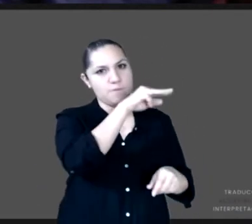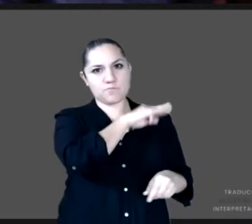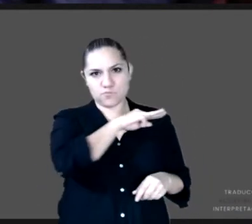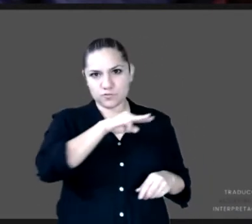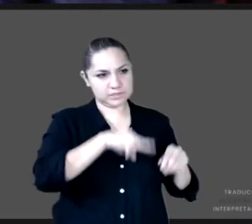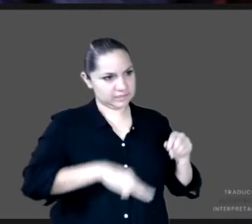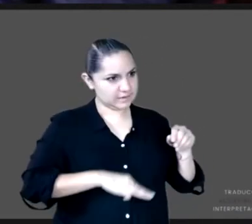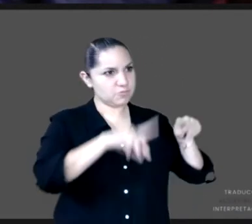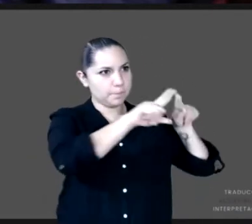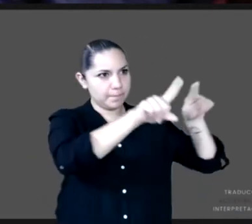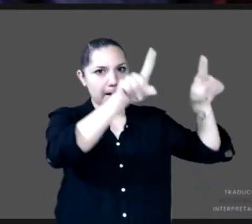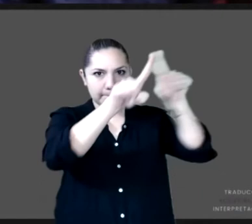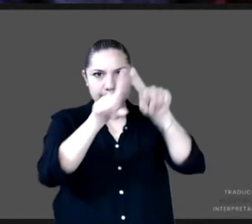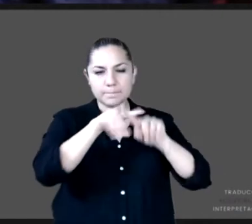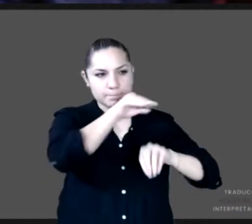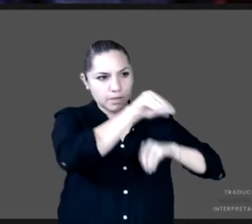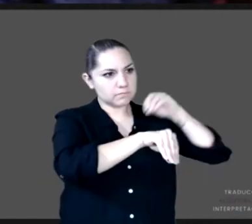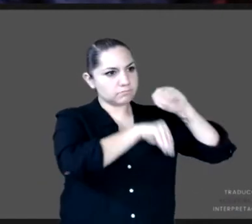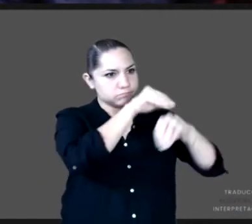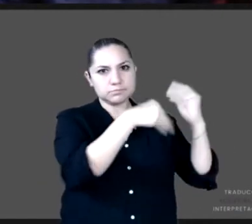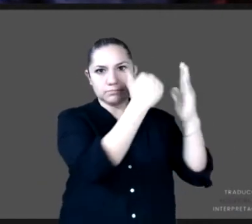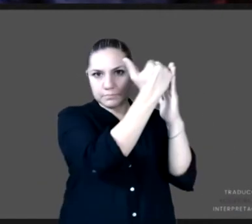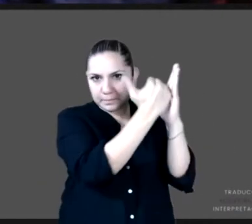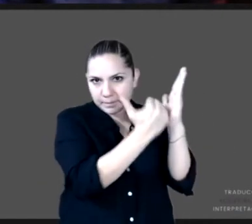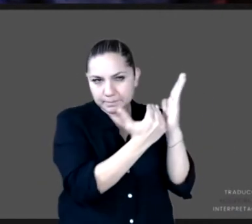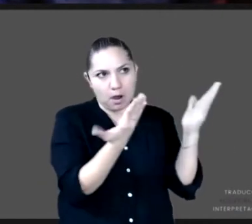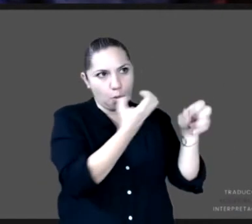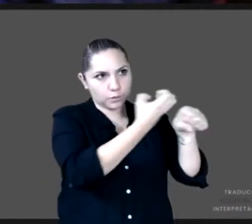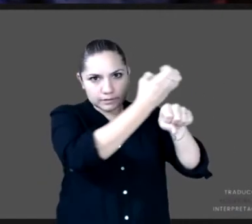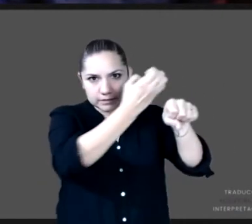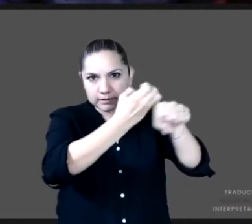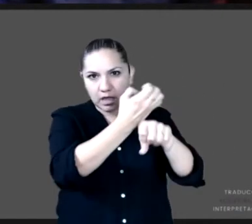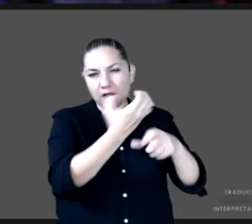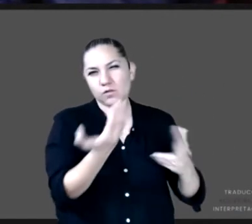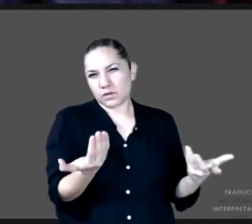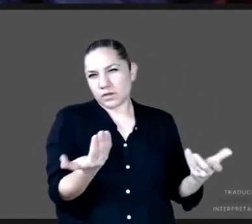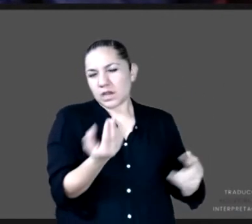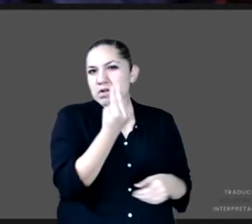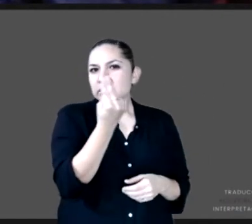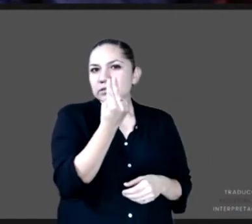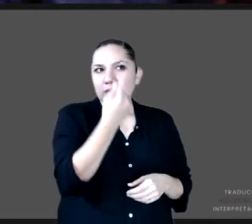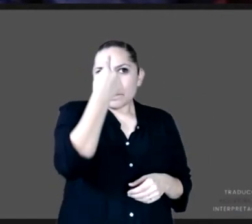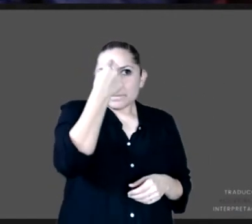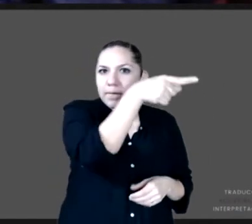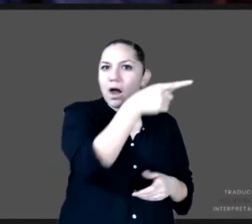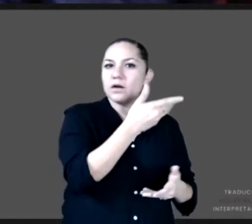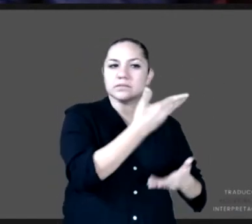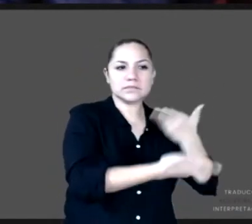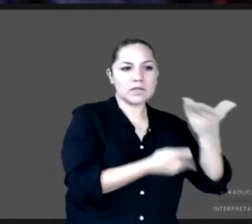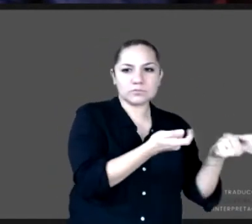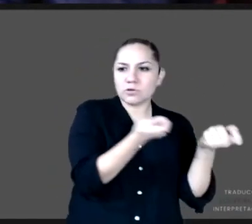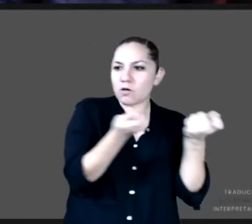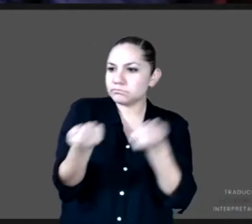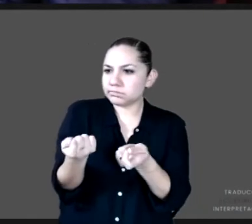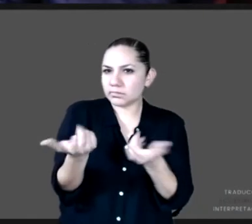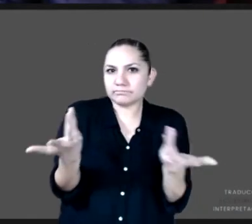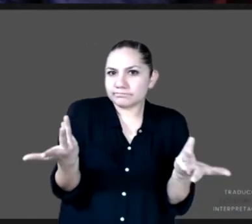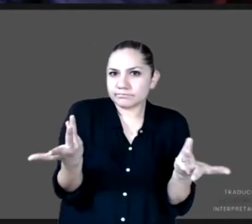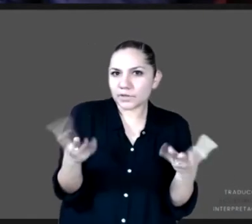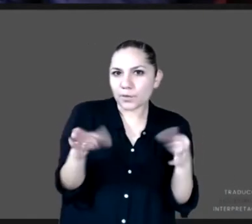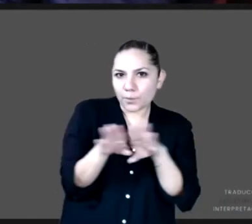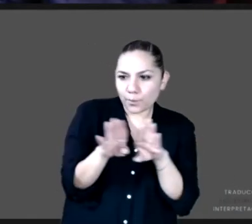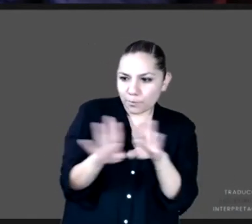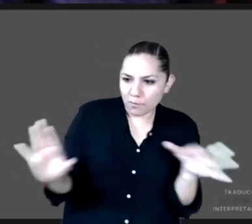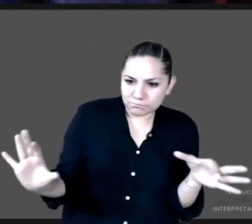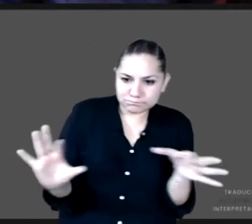económicos directos, pero ligados quizá al acceso a estos servicios. Entonces, no es una respuesta fácil porque